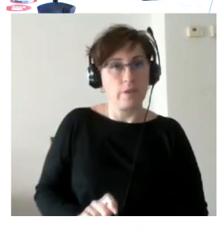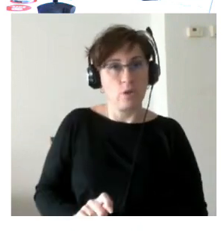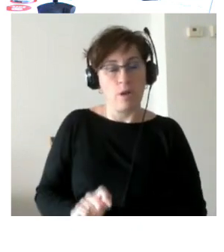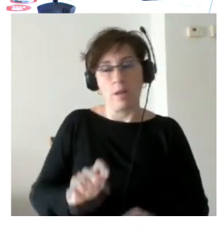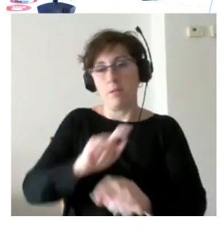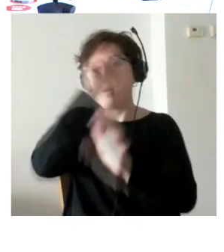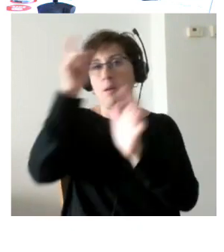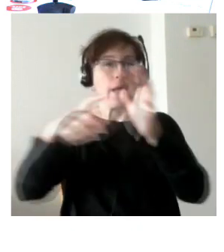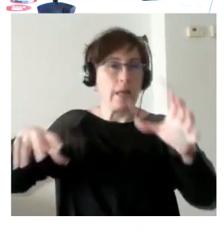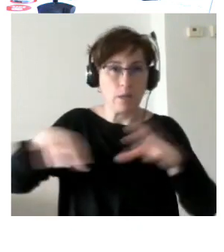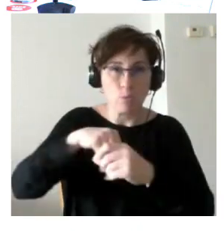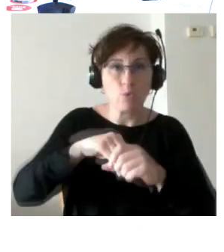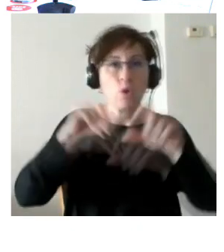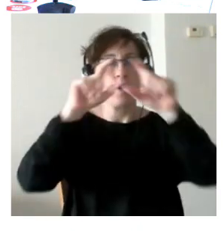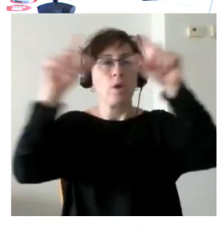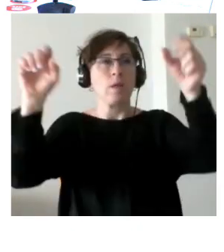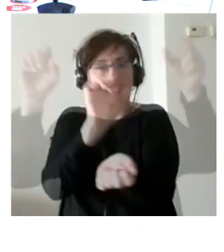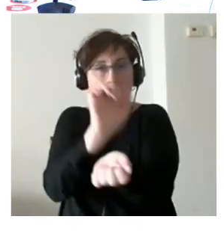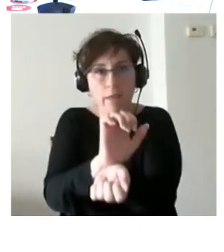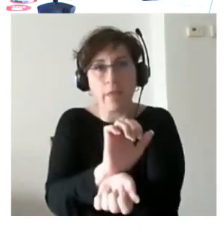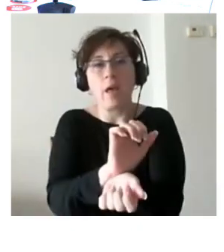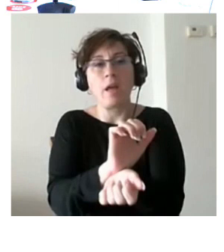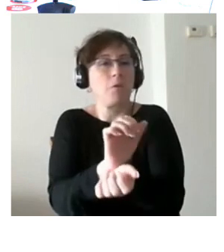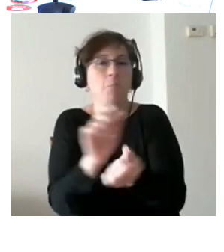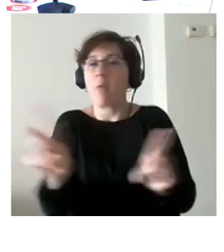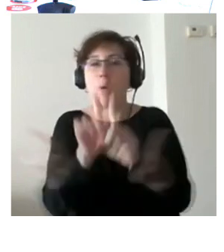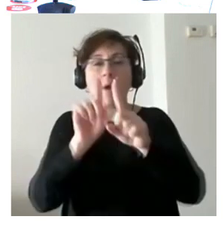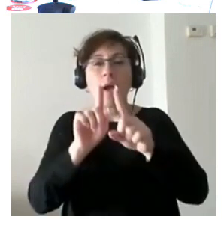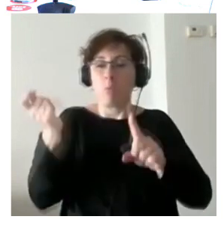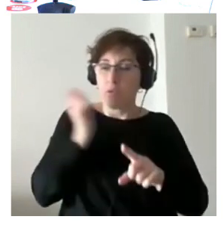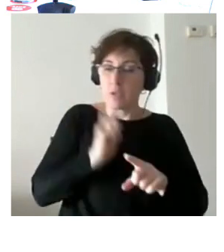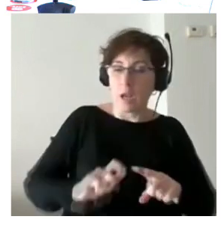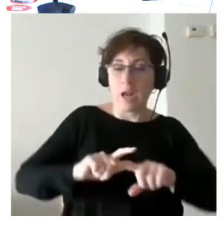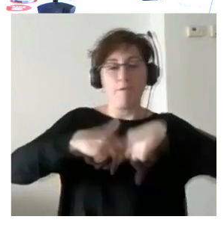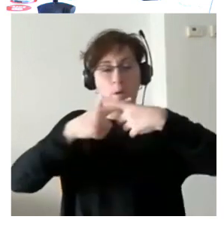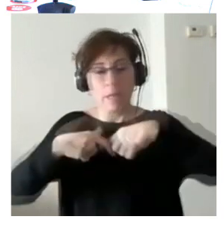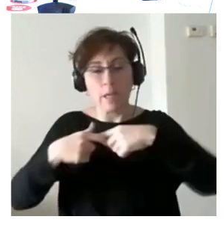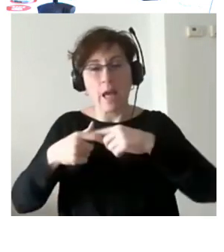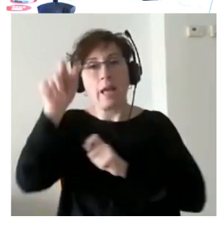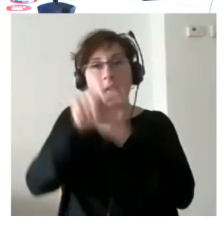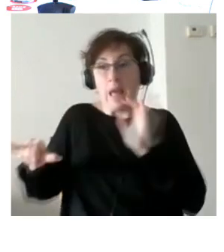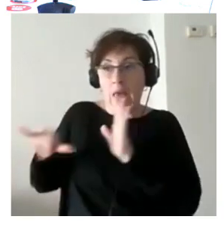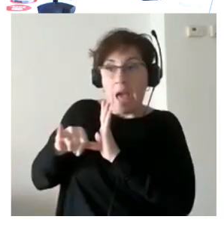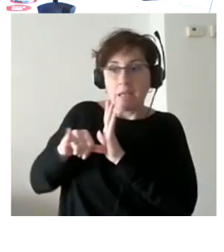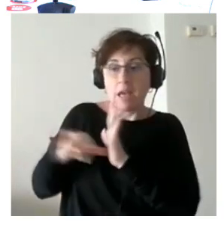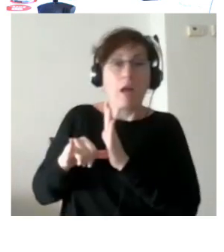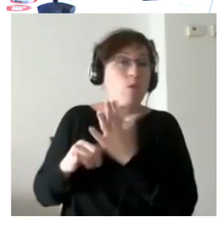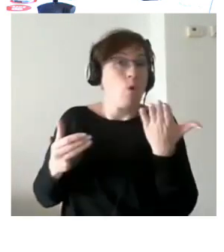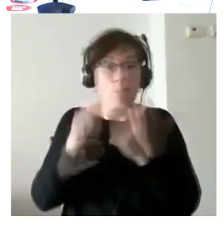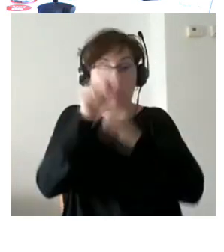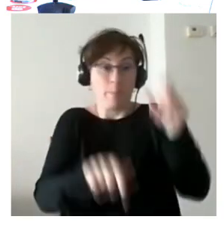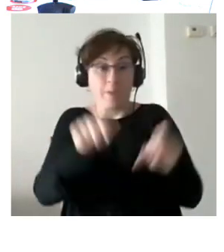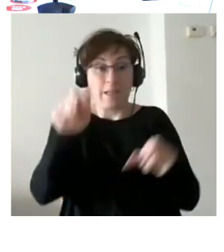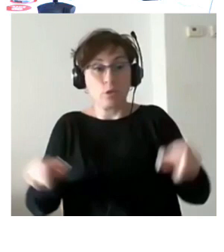como de instituciones penitenciarias pueden ser profesionales familiares o allegados o las personas que vayan a generar un